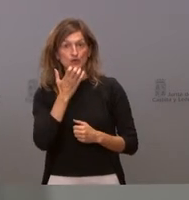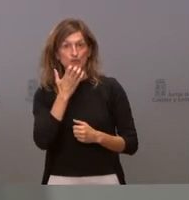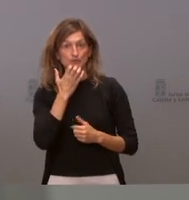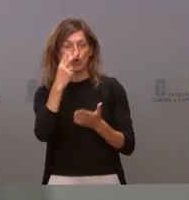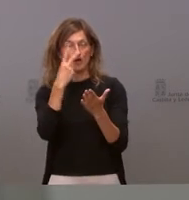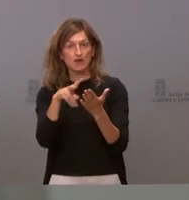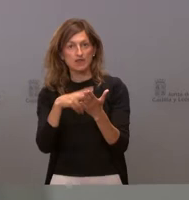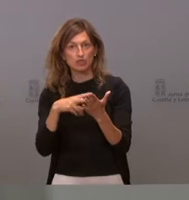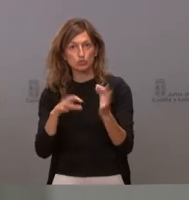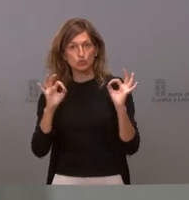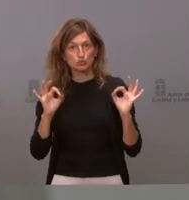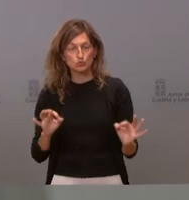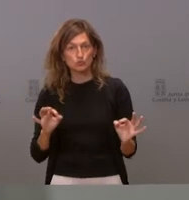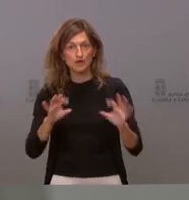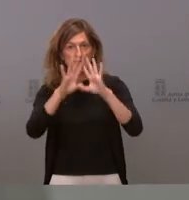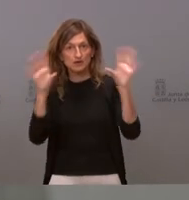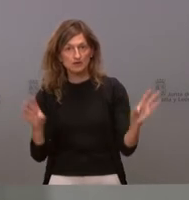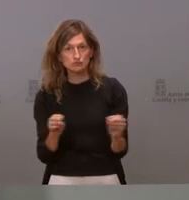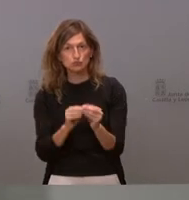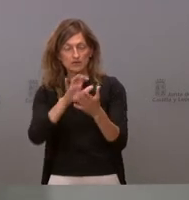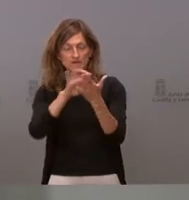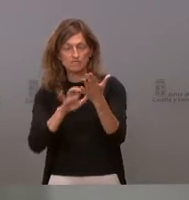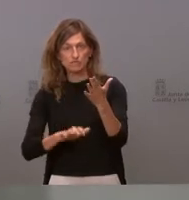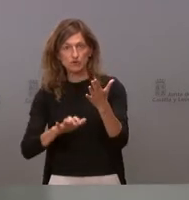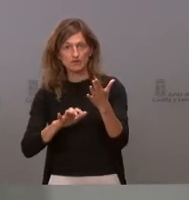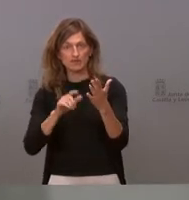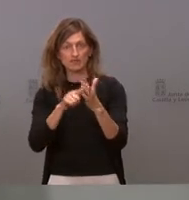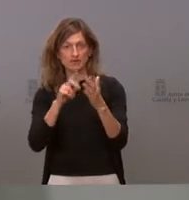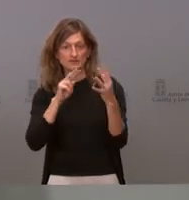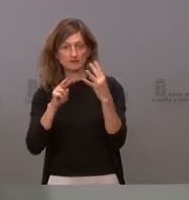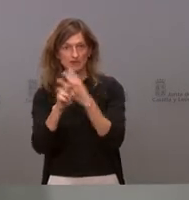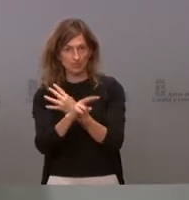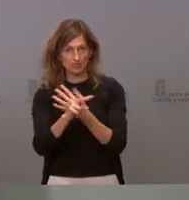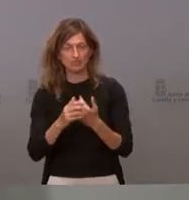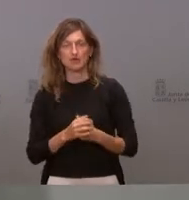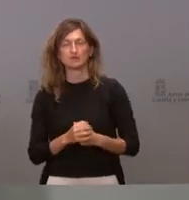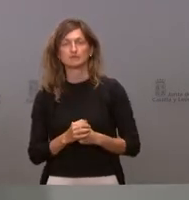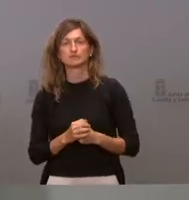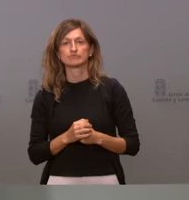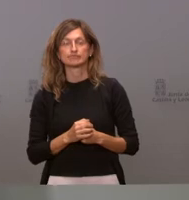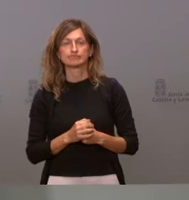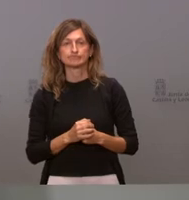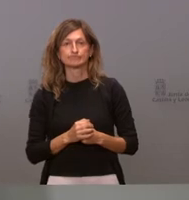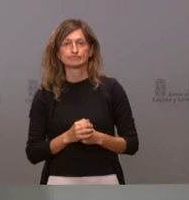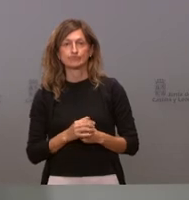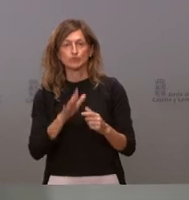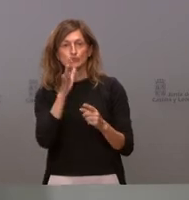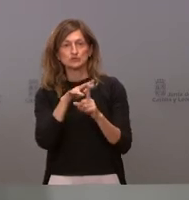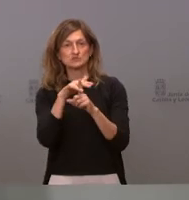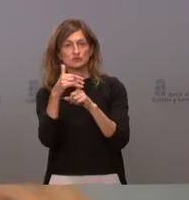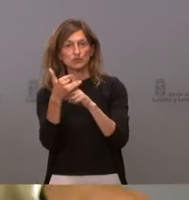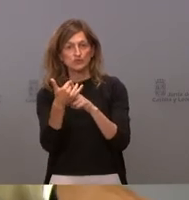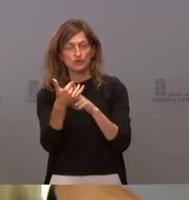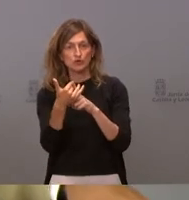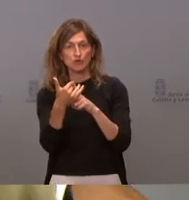lectura y el resumen del informe del Comisionado de Transparencia sobre la situación de la